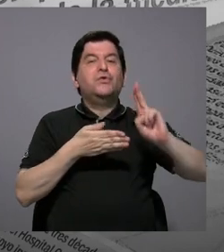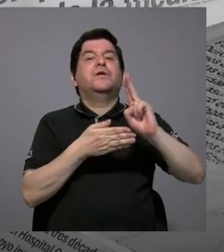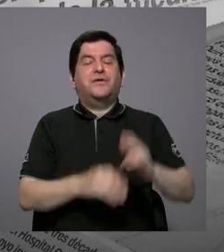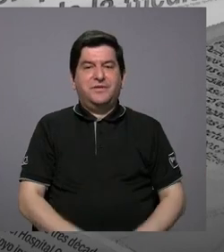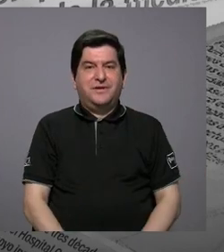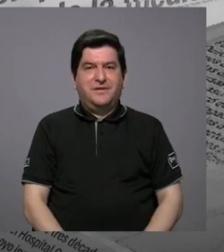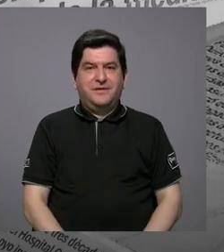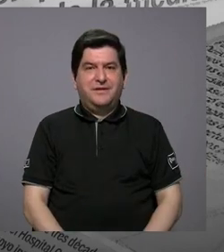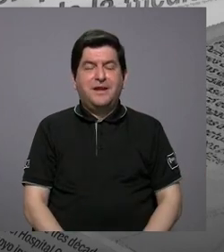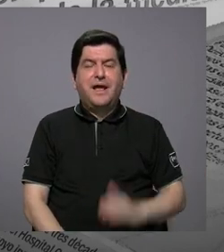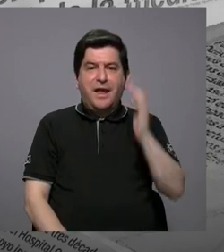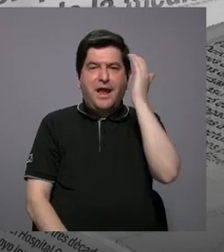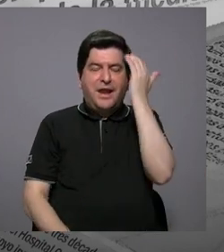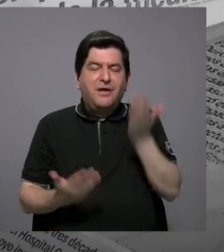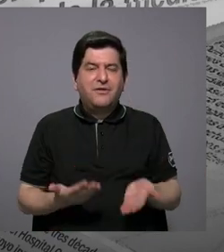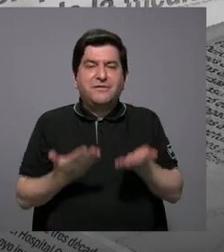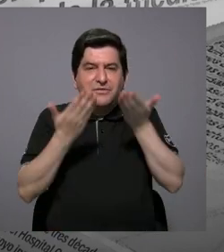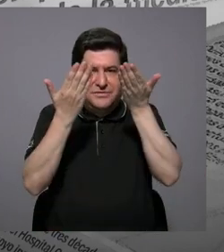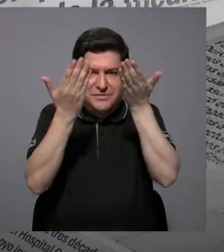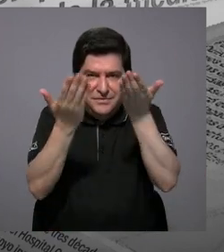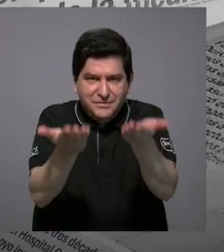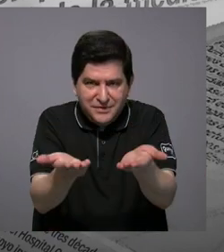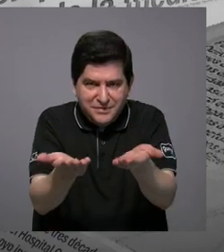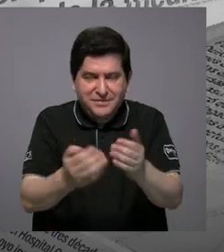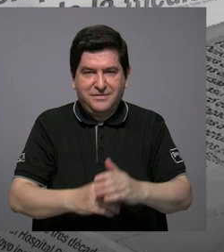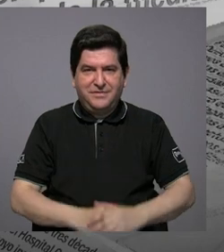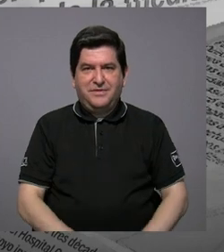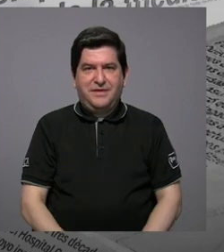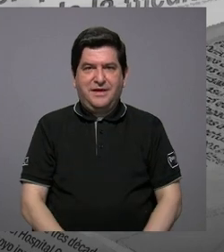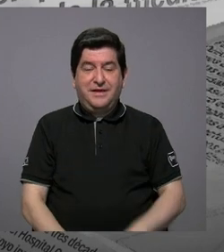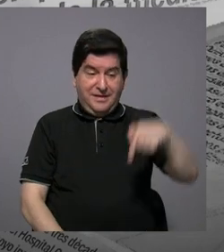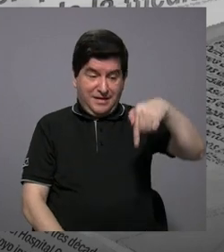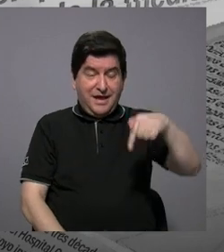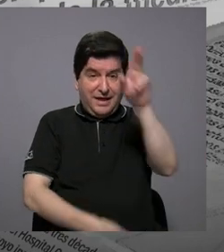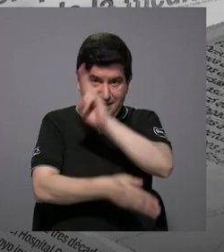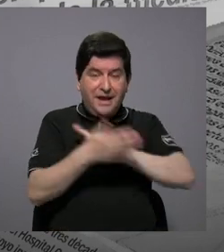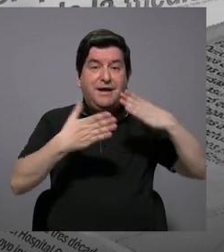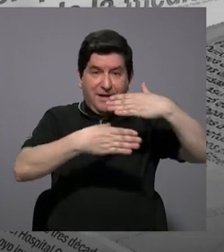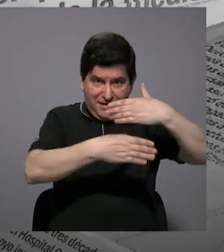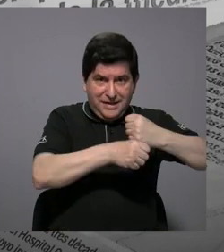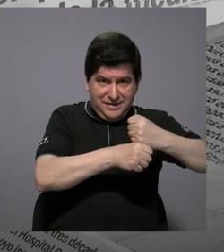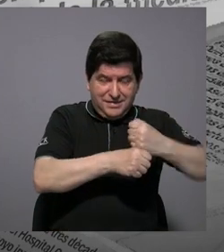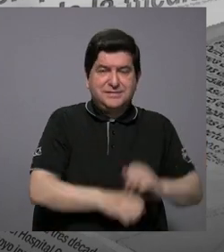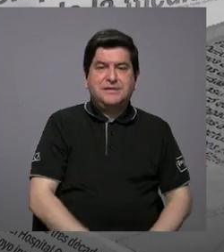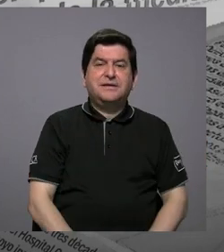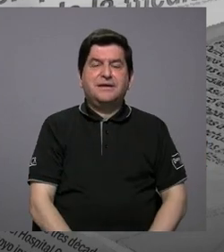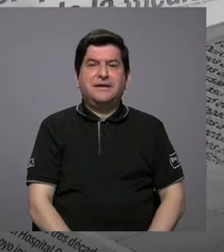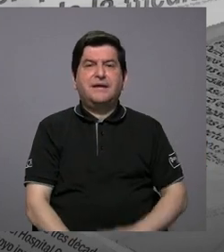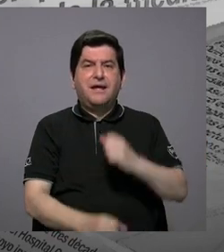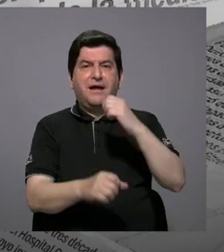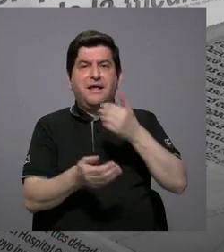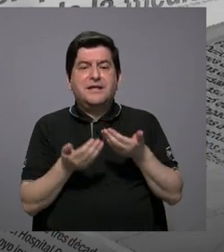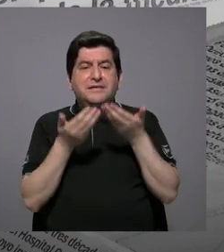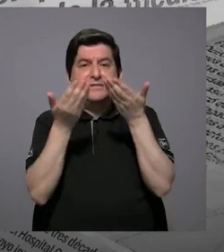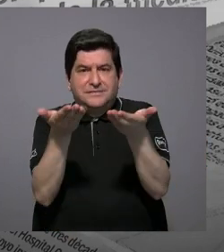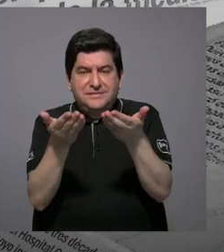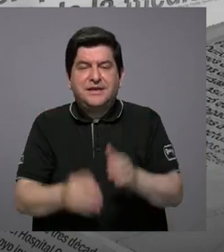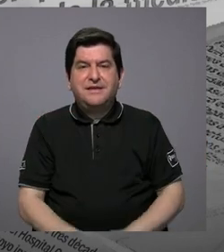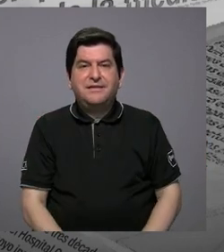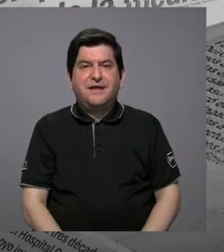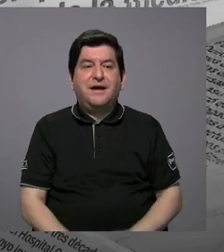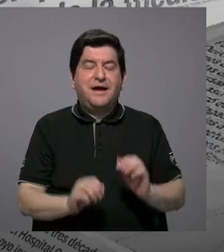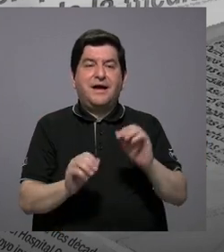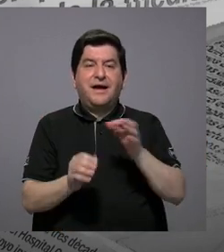poniendo el conocimiento del alma mater en la boca, en las